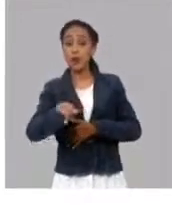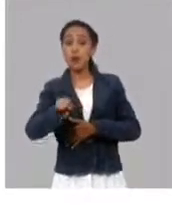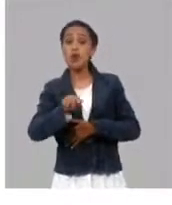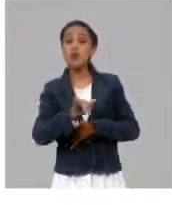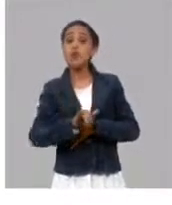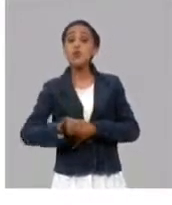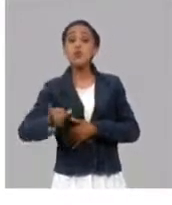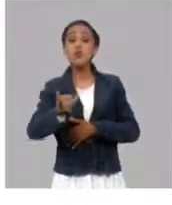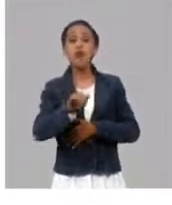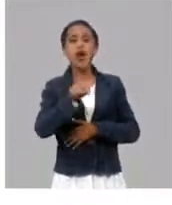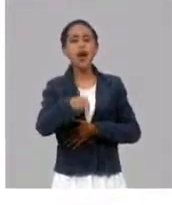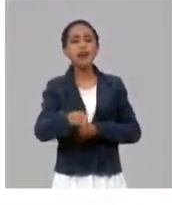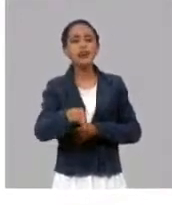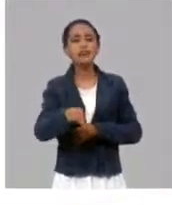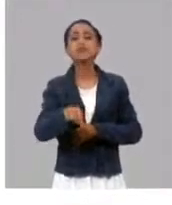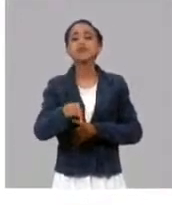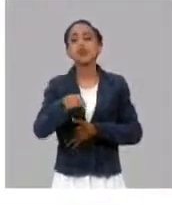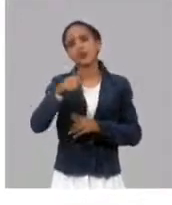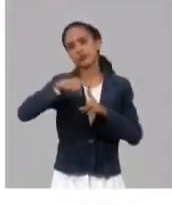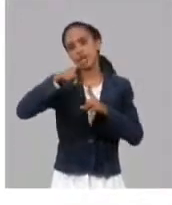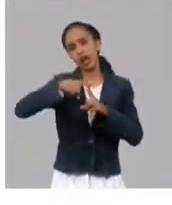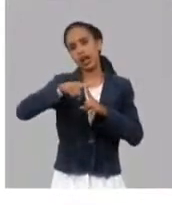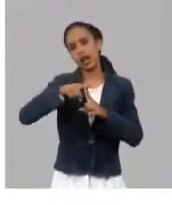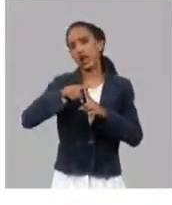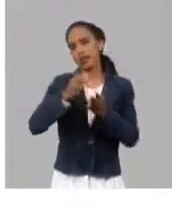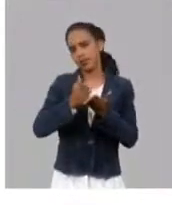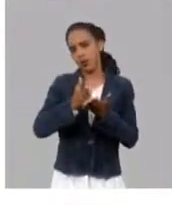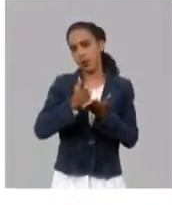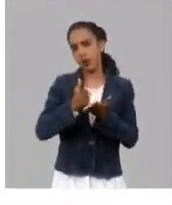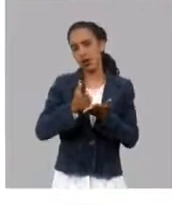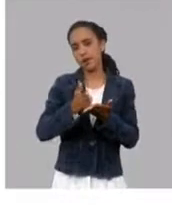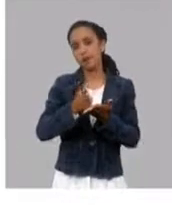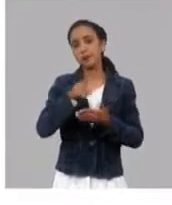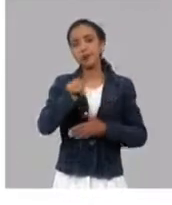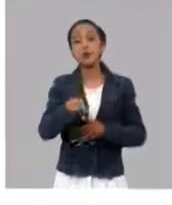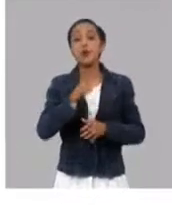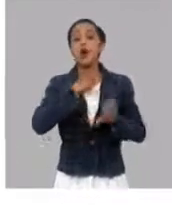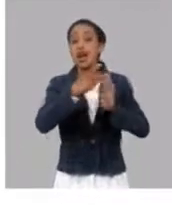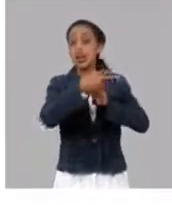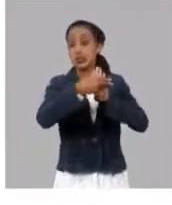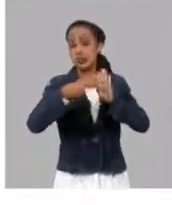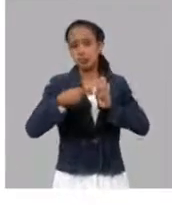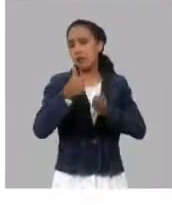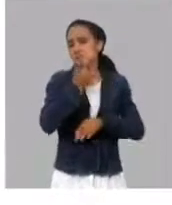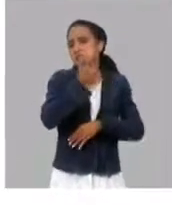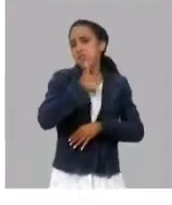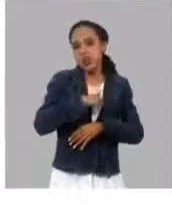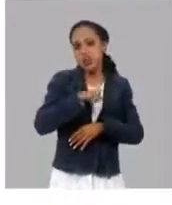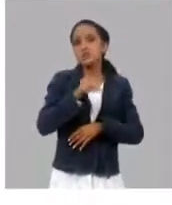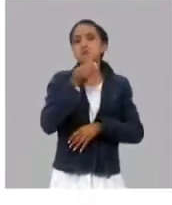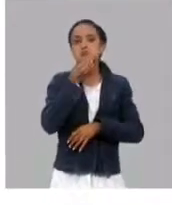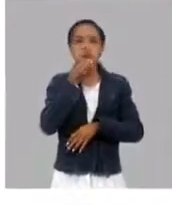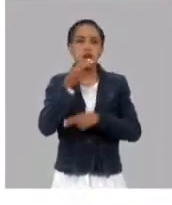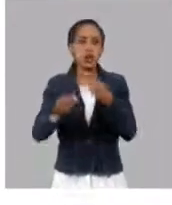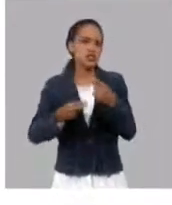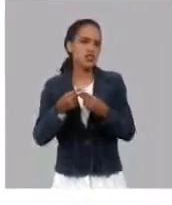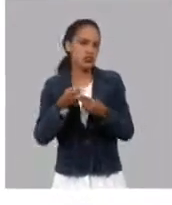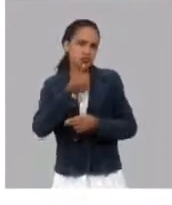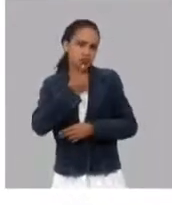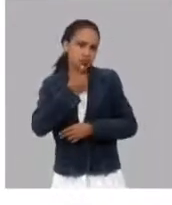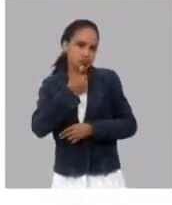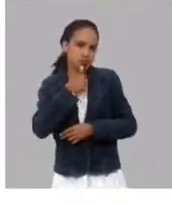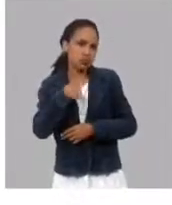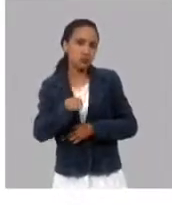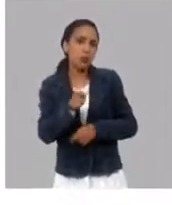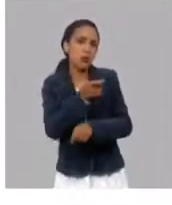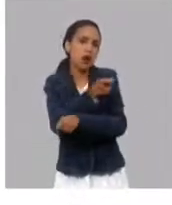tareas de impacto, además, se han iniciado actividades académicas que están, como les decía, con asignaturas de poca complejidad que son posibles